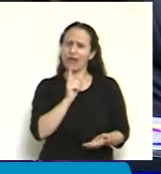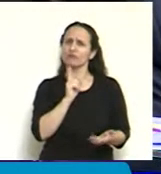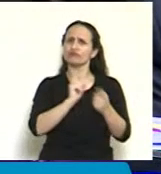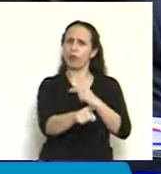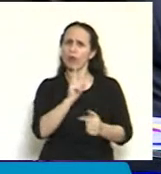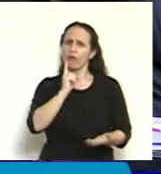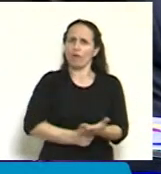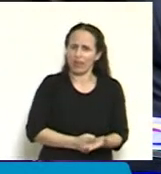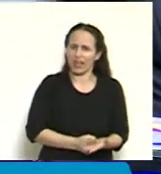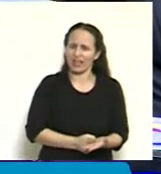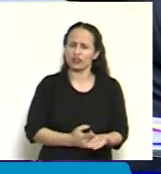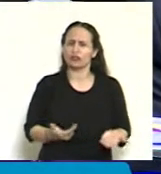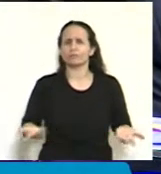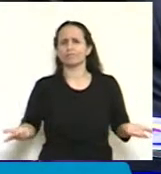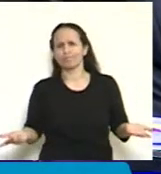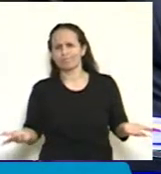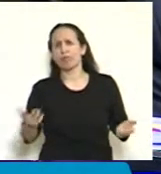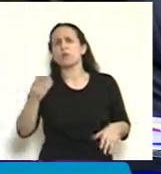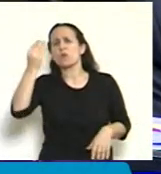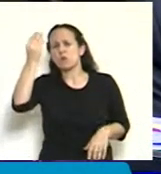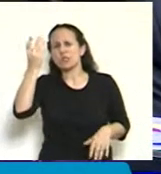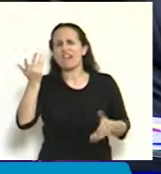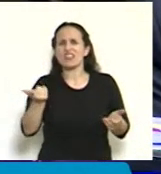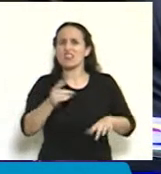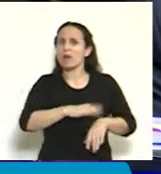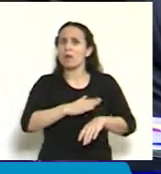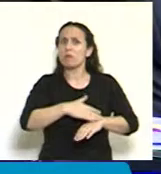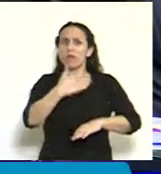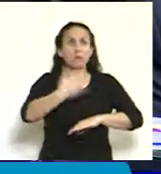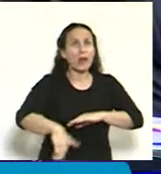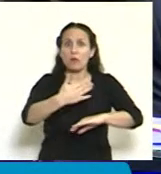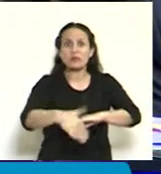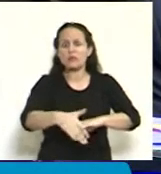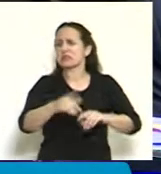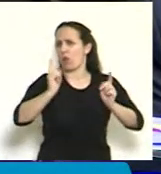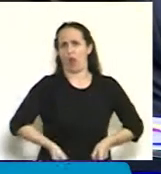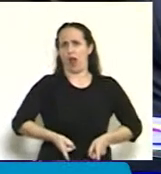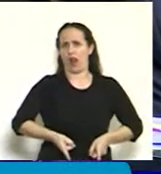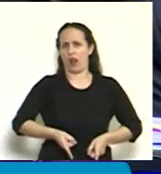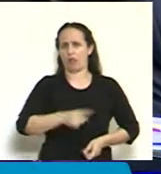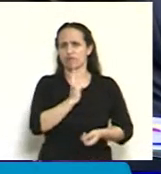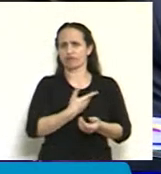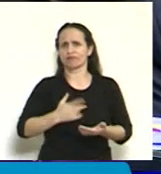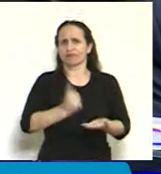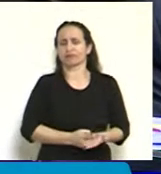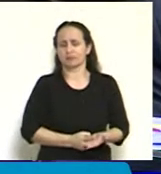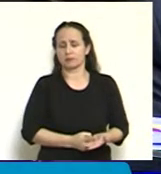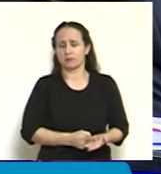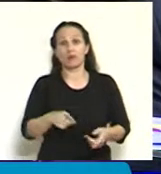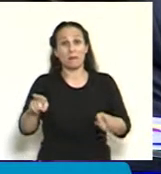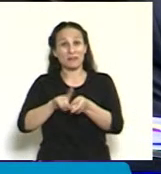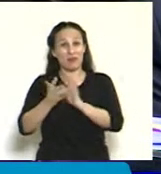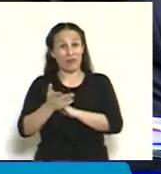sistema, aún, inclusive en muchos casos, venciéndose los plazos. Para esta oportunidad, ha dicho bien el colega